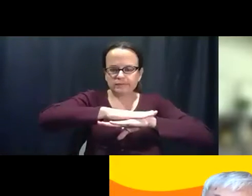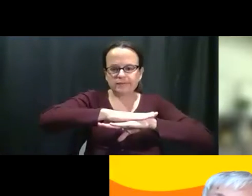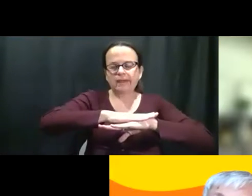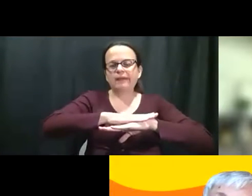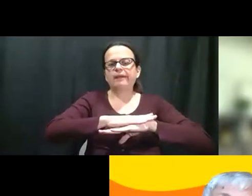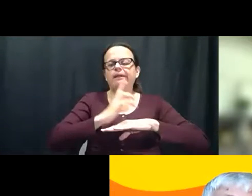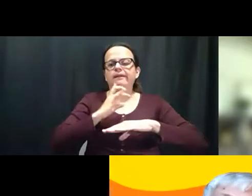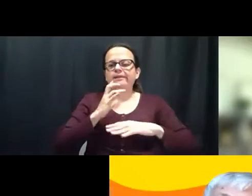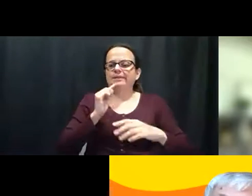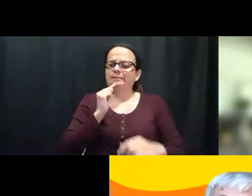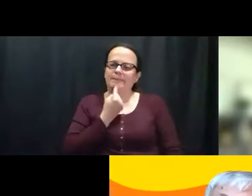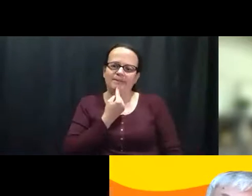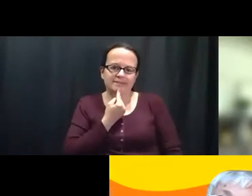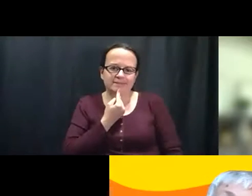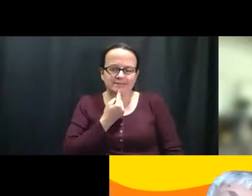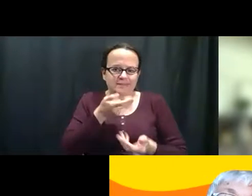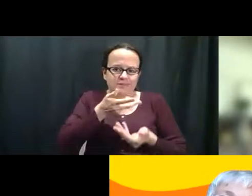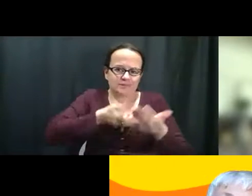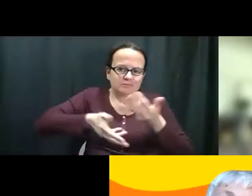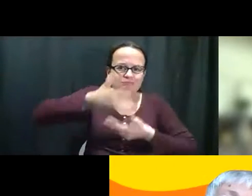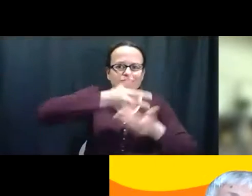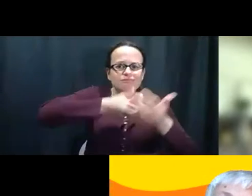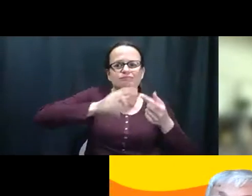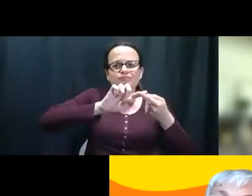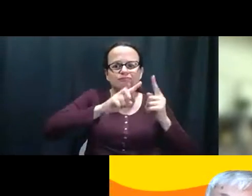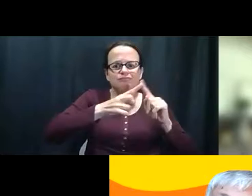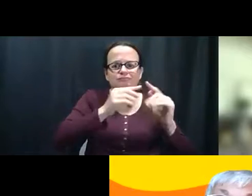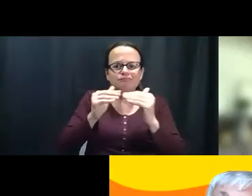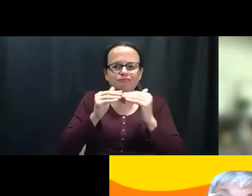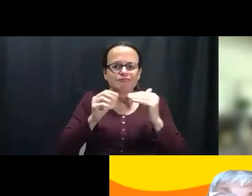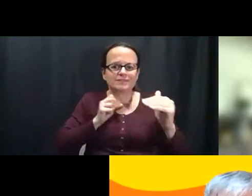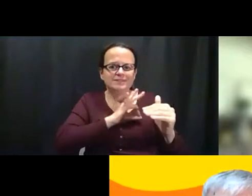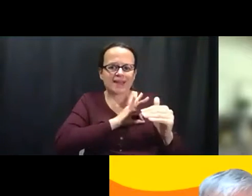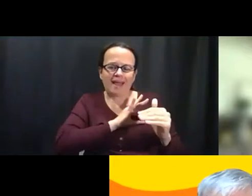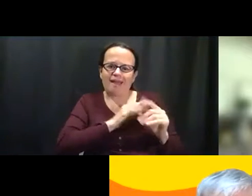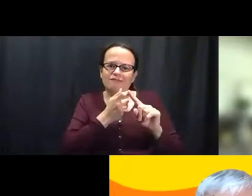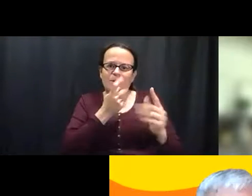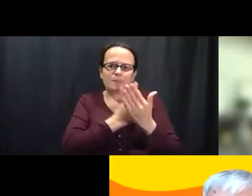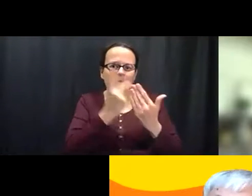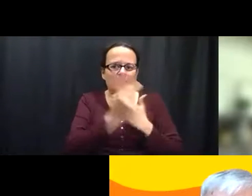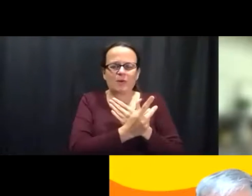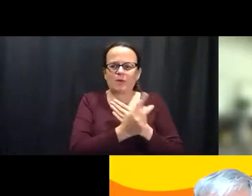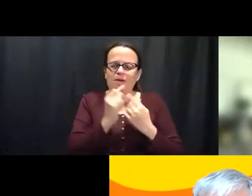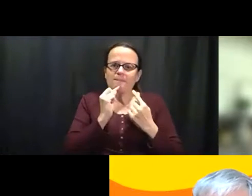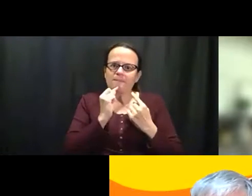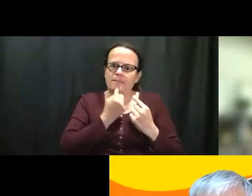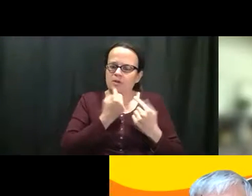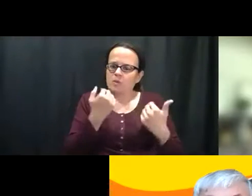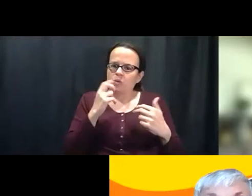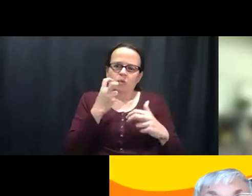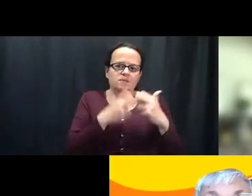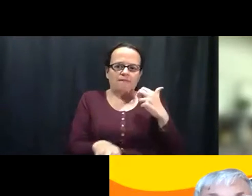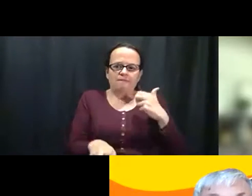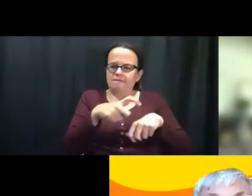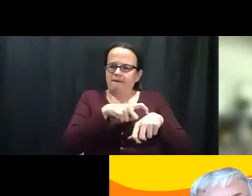era una buena manera. Y él, él tenía esa, él, esa acción, eh, interacción con la